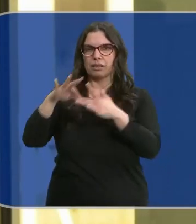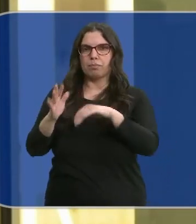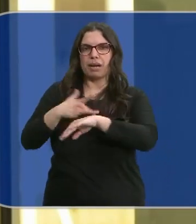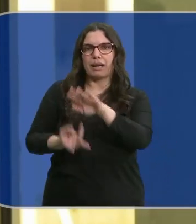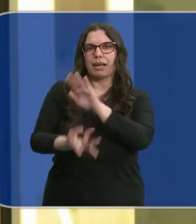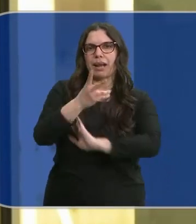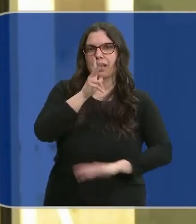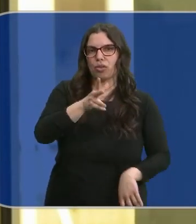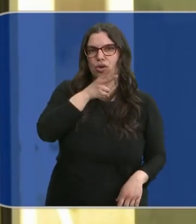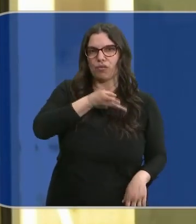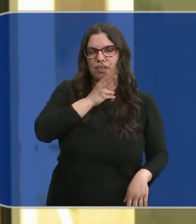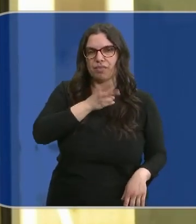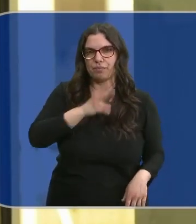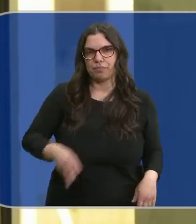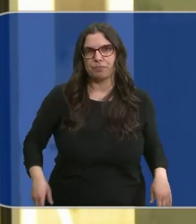generación de hidrógeno verde.